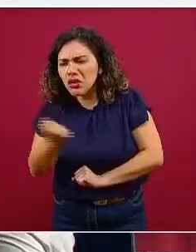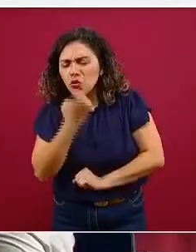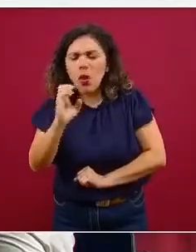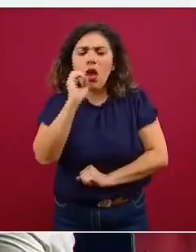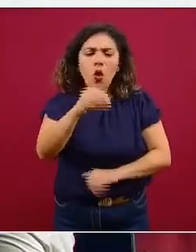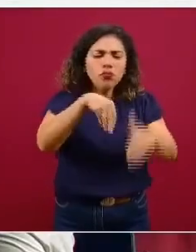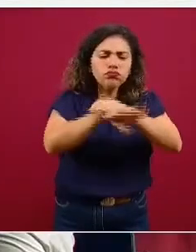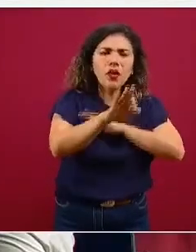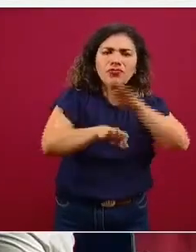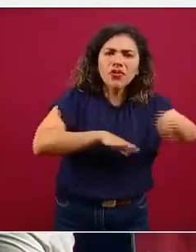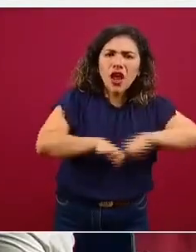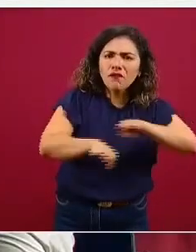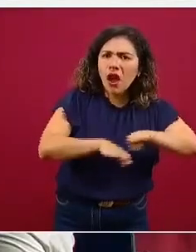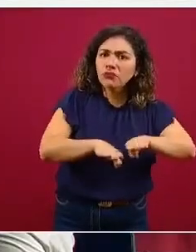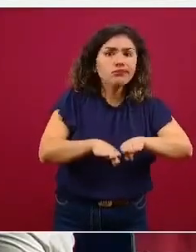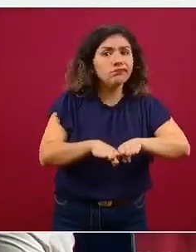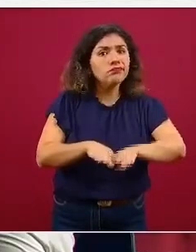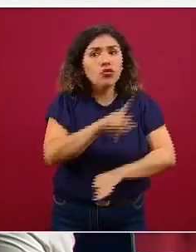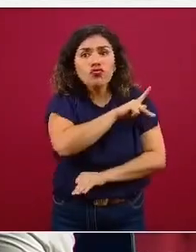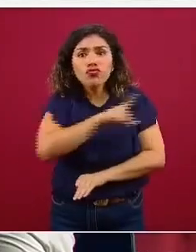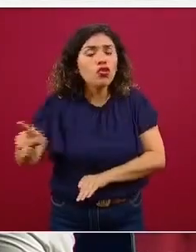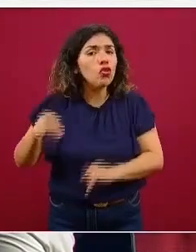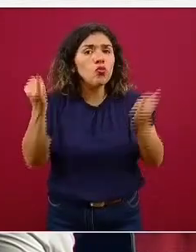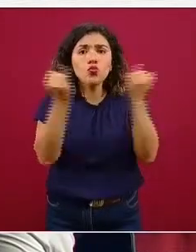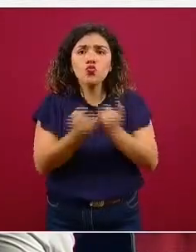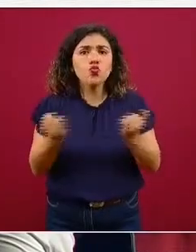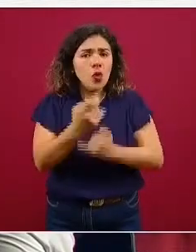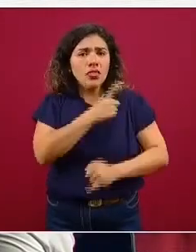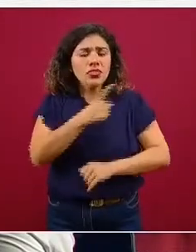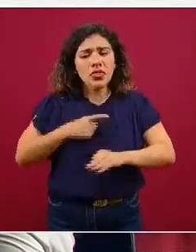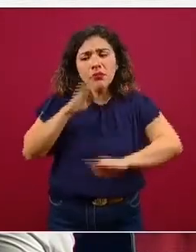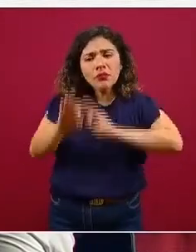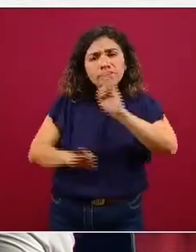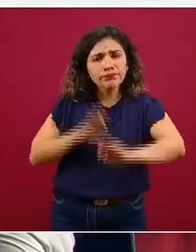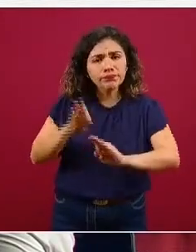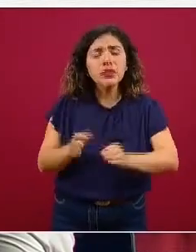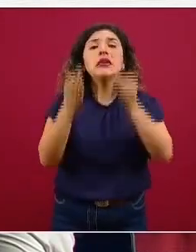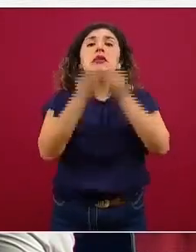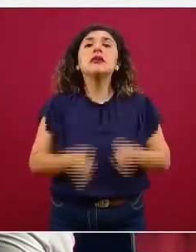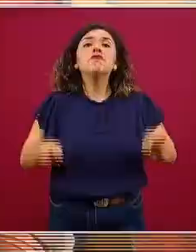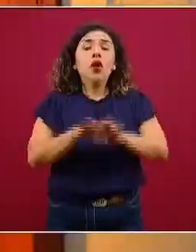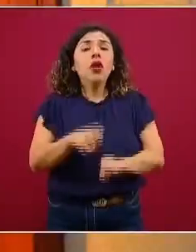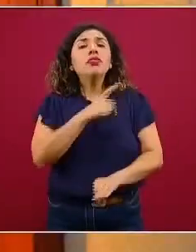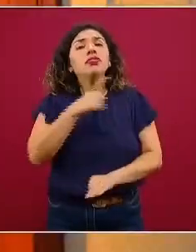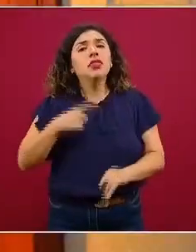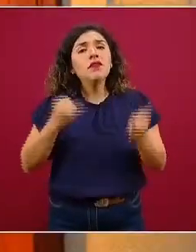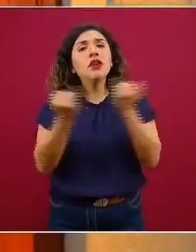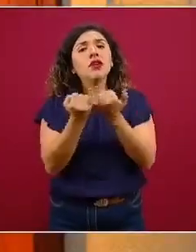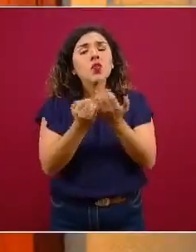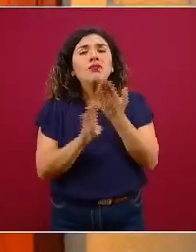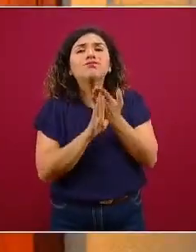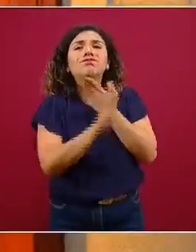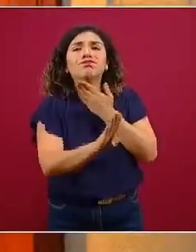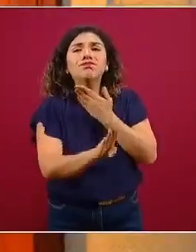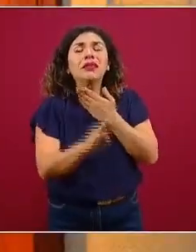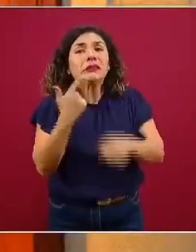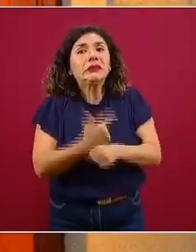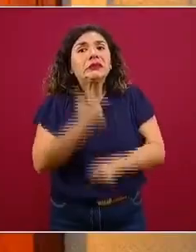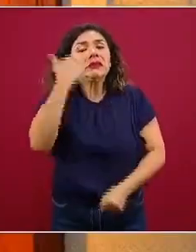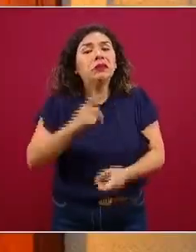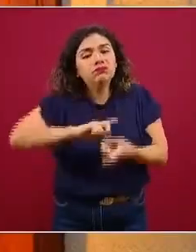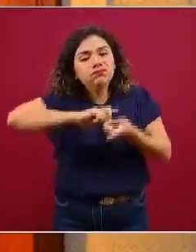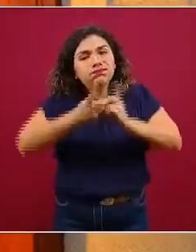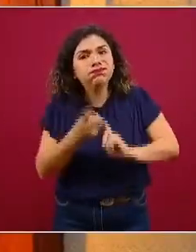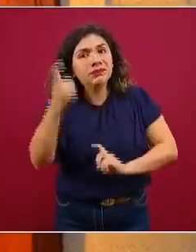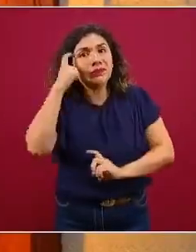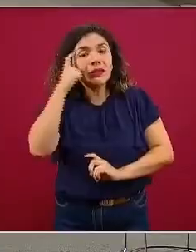los centros de trabajo o en los centros sociales. Y es importante también prevenir riesgos psicosociales de